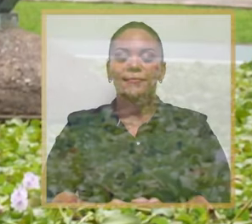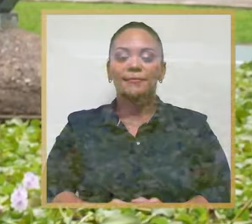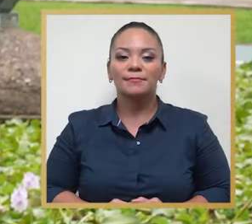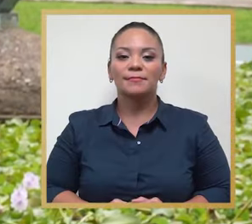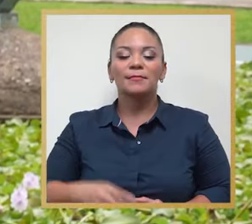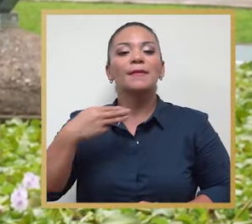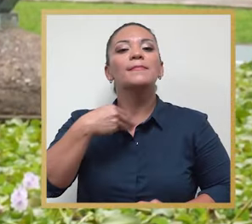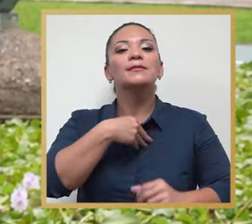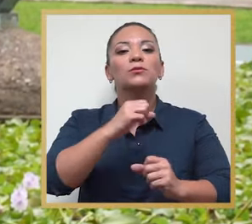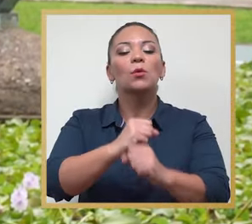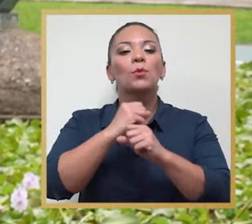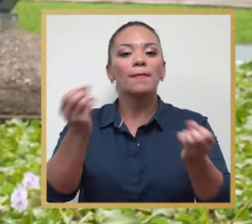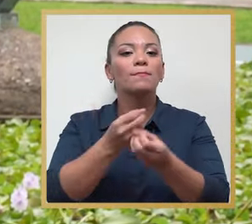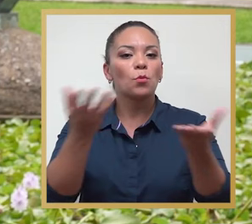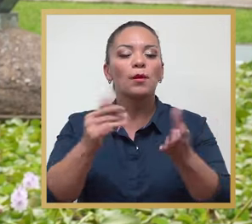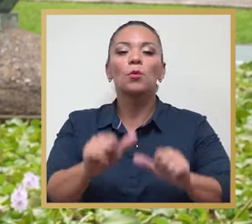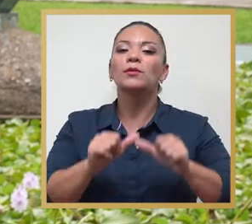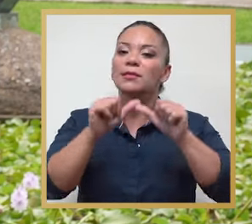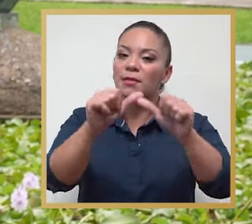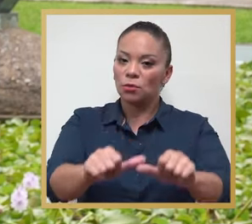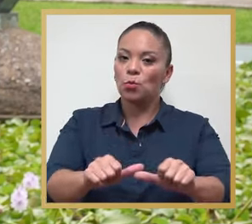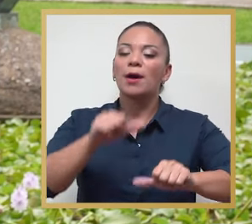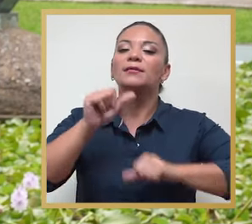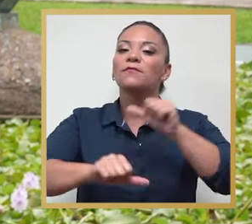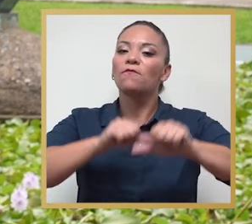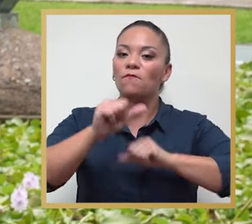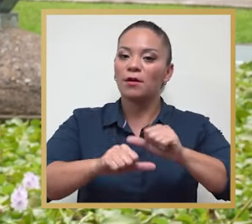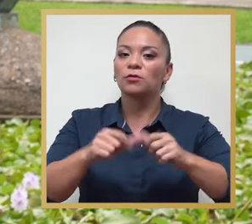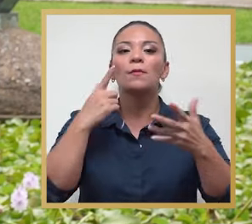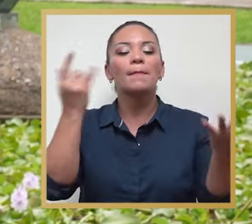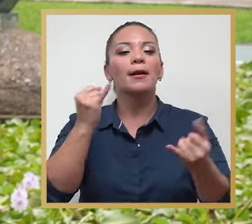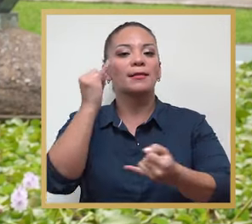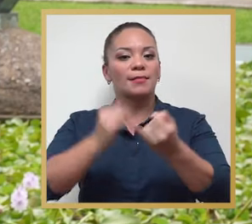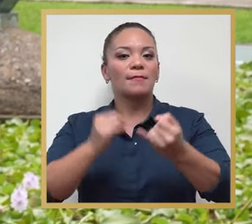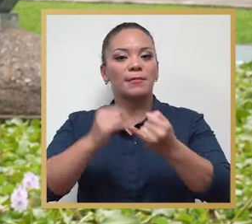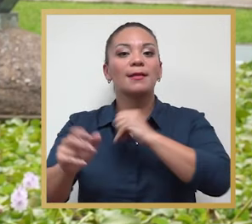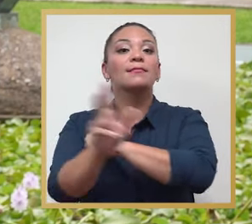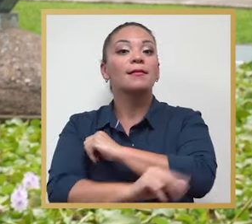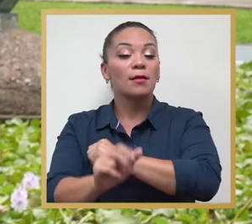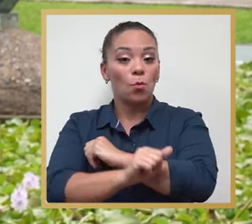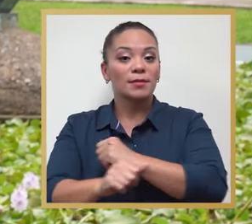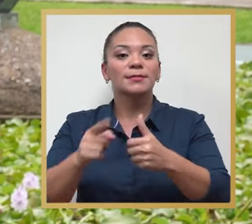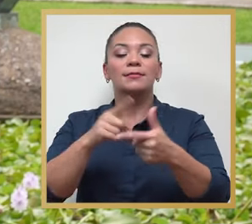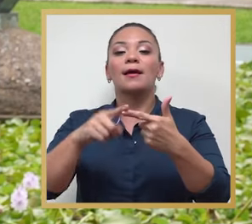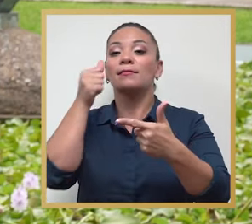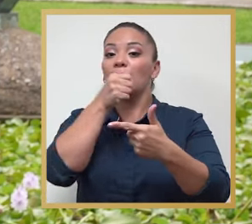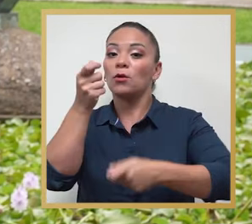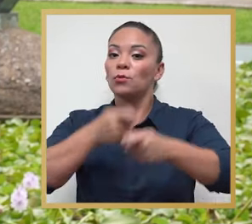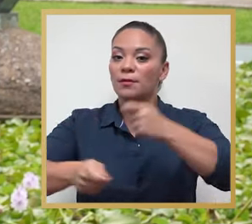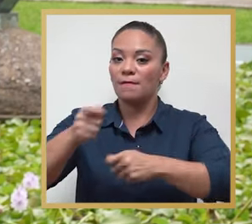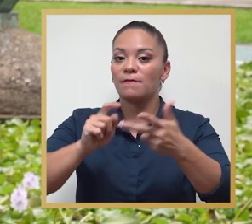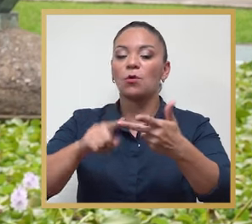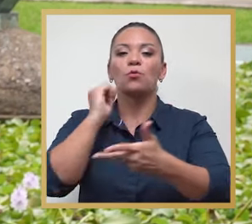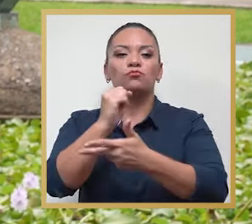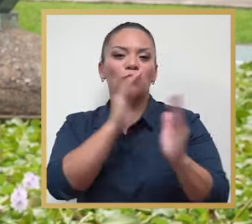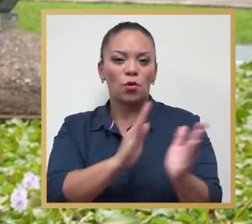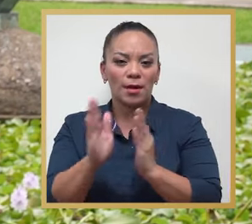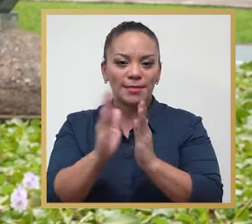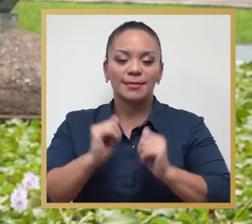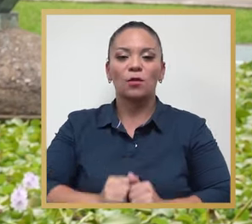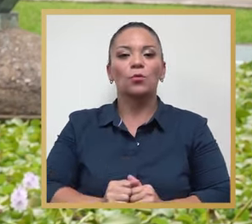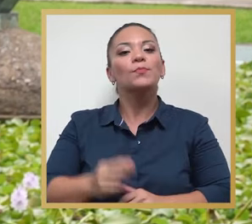El Ministerio de Seguridad Pública continúa con sus esfuerzos para combatir la delincuencia, el narcotráfico y el crimen organizado.